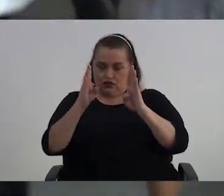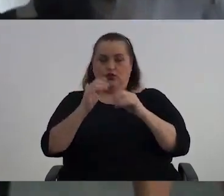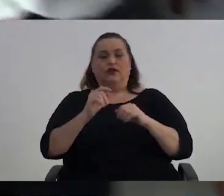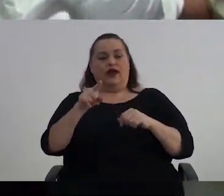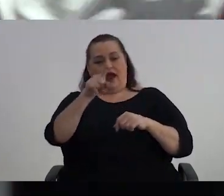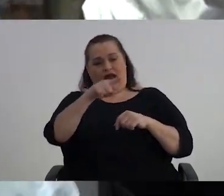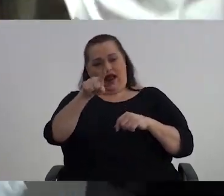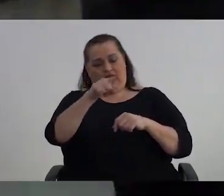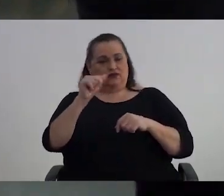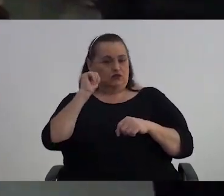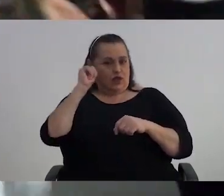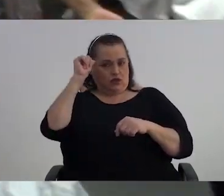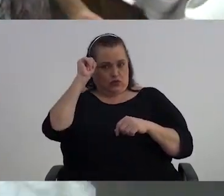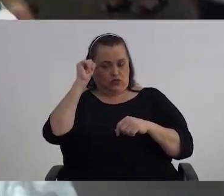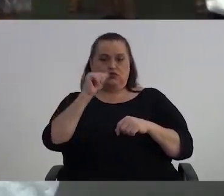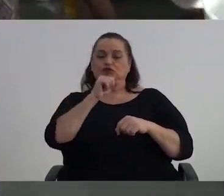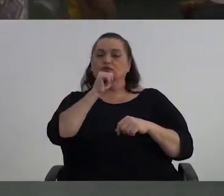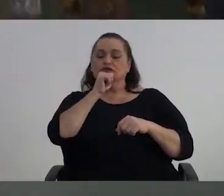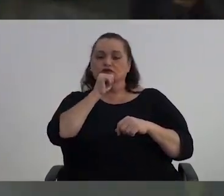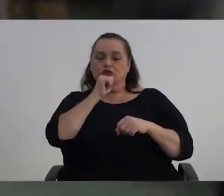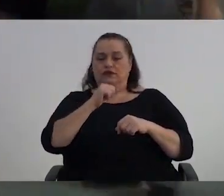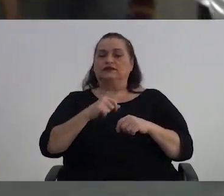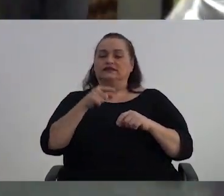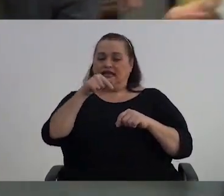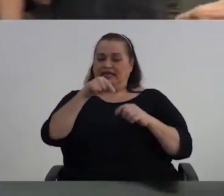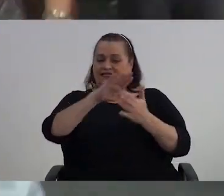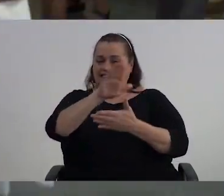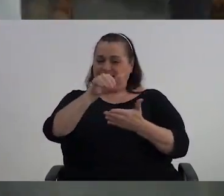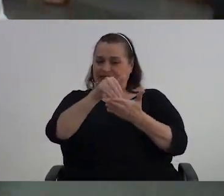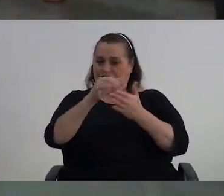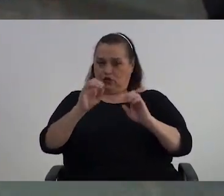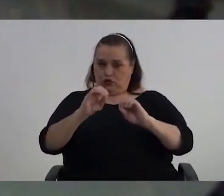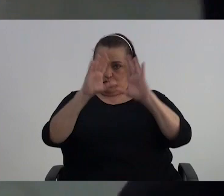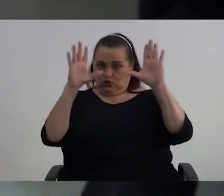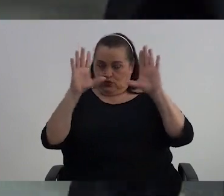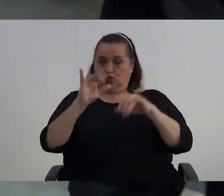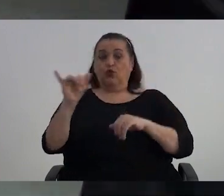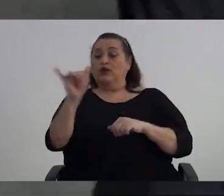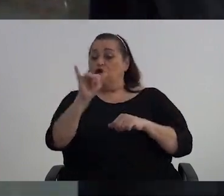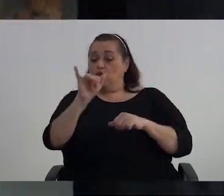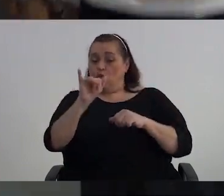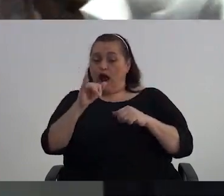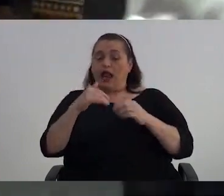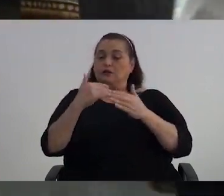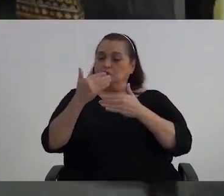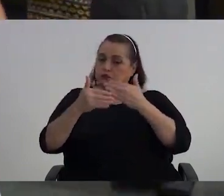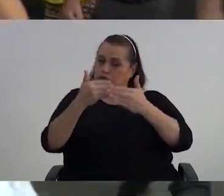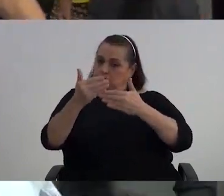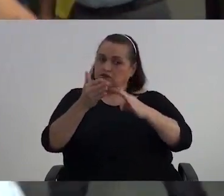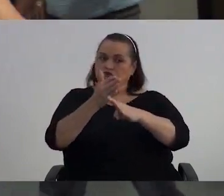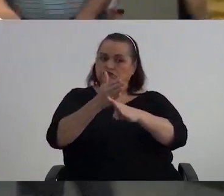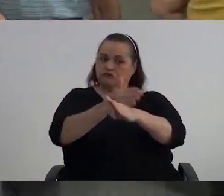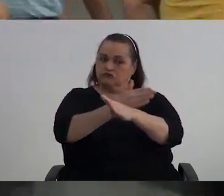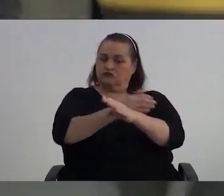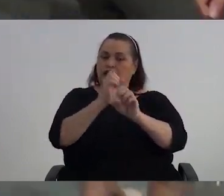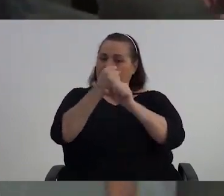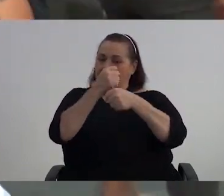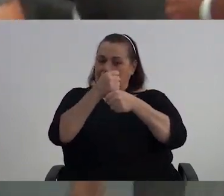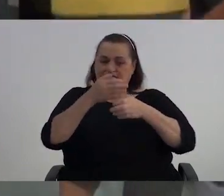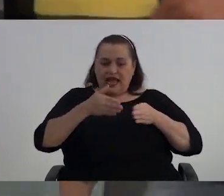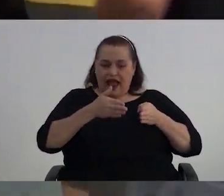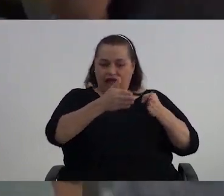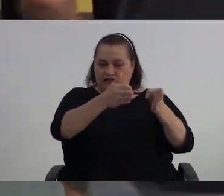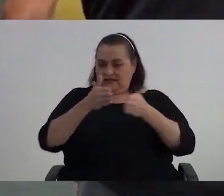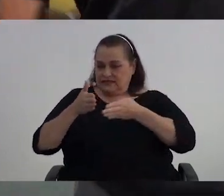la atención debida en ese centro diurno. Igualmente se ha venido recuperando aceras en el casco urbano